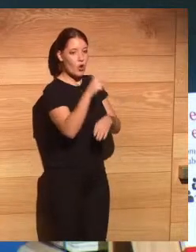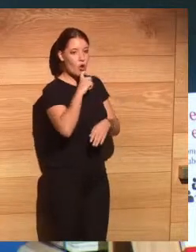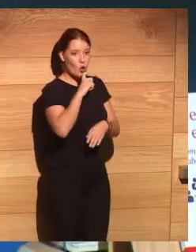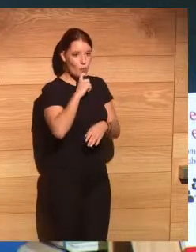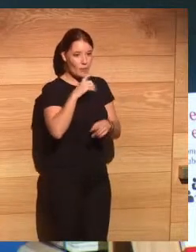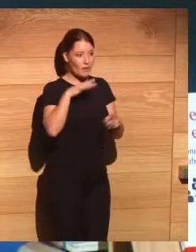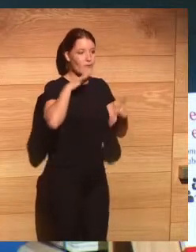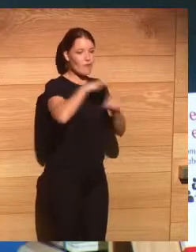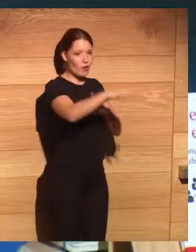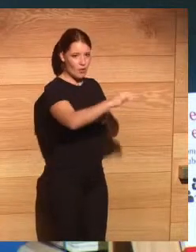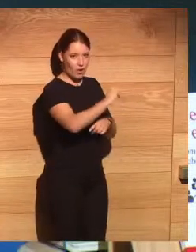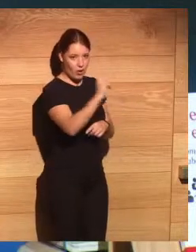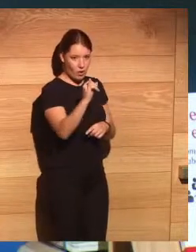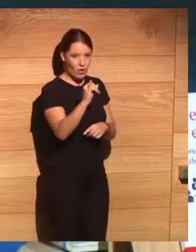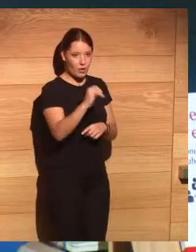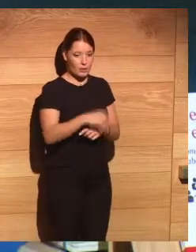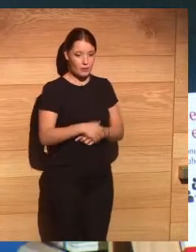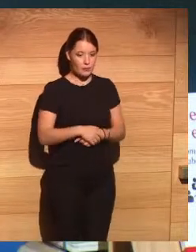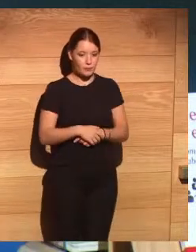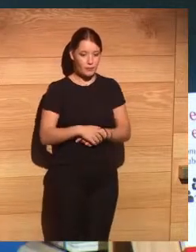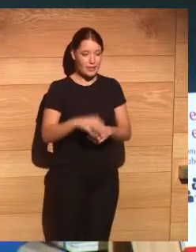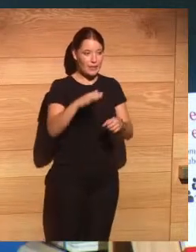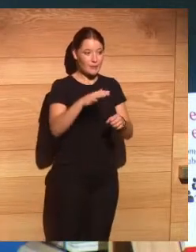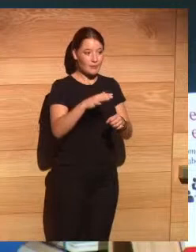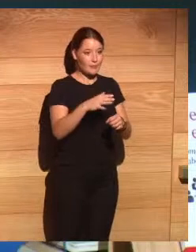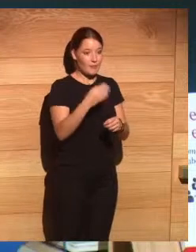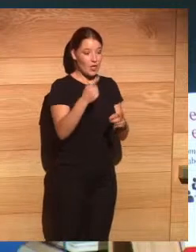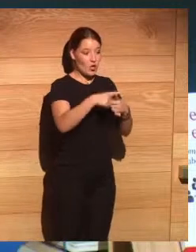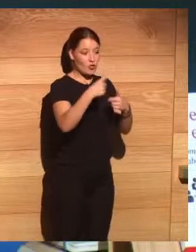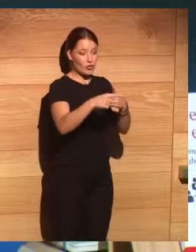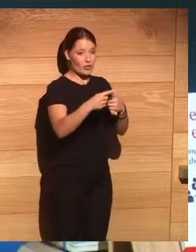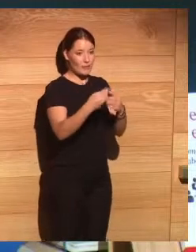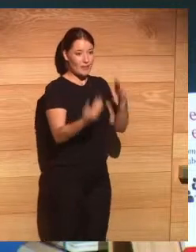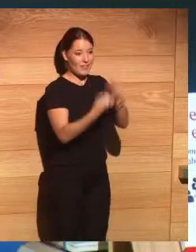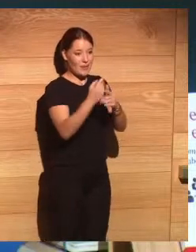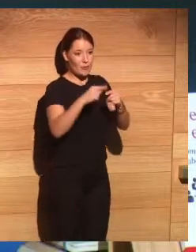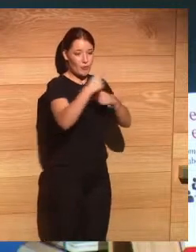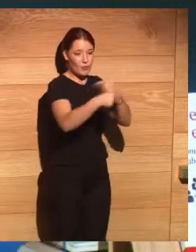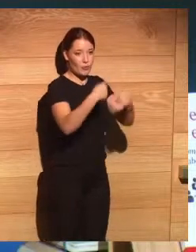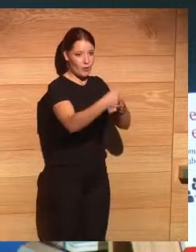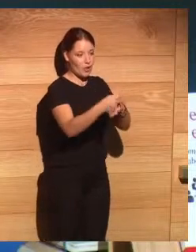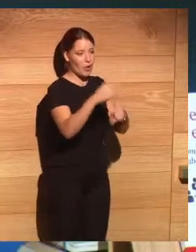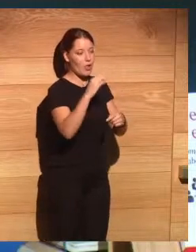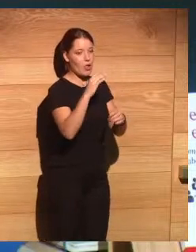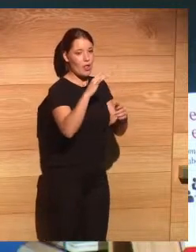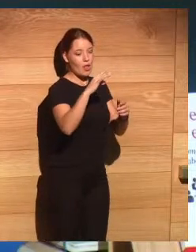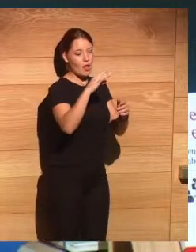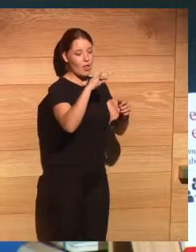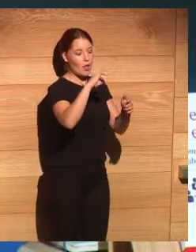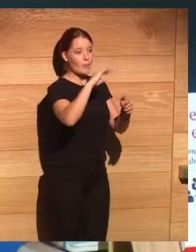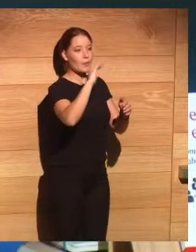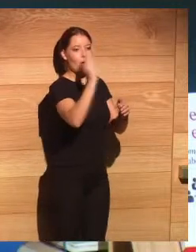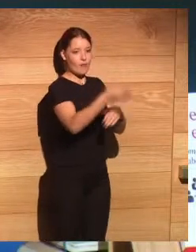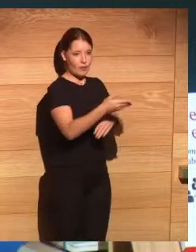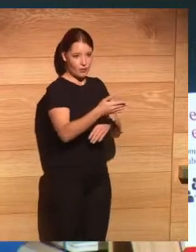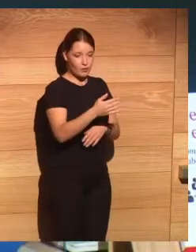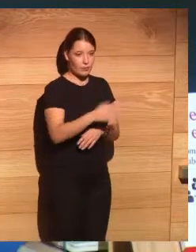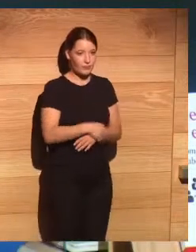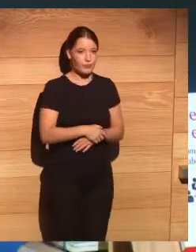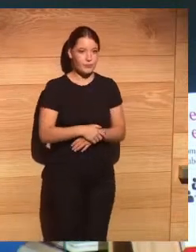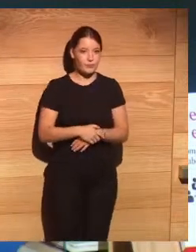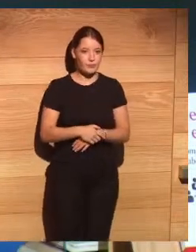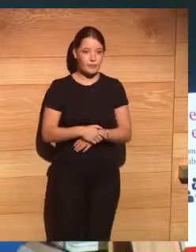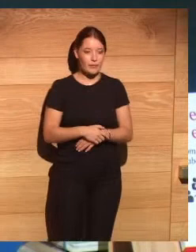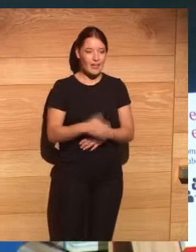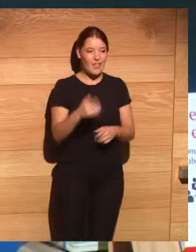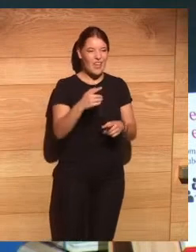todo y cada uno de los aspectos del día a día y uno de los análisis que yo empiezo es con una pregunta que es básica qué